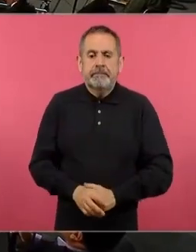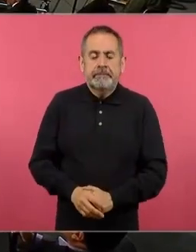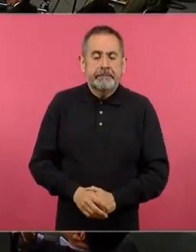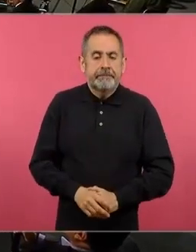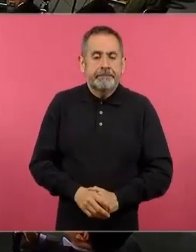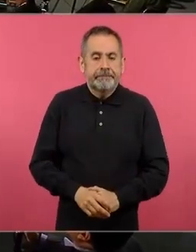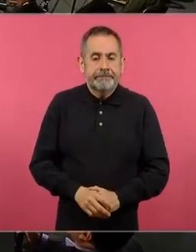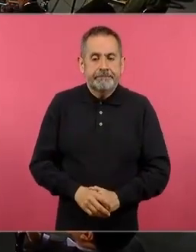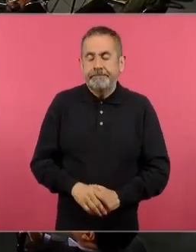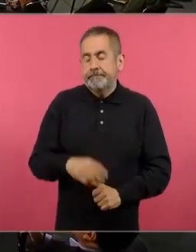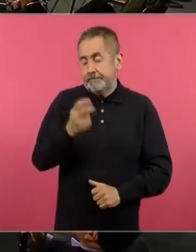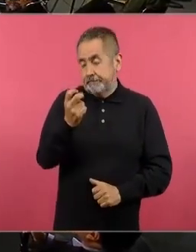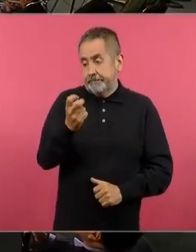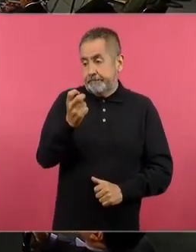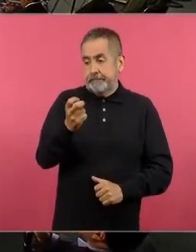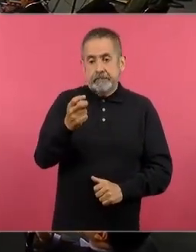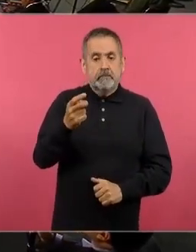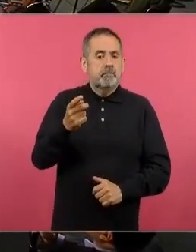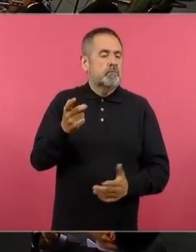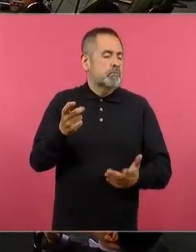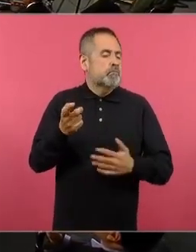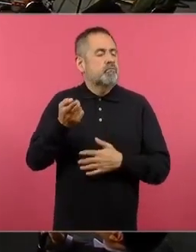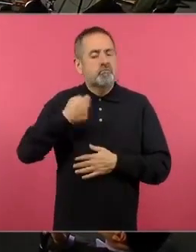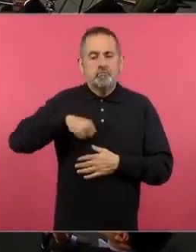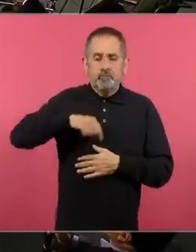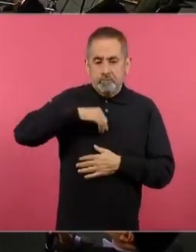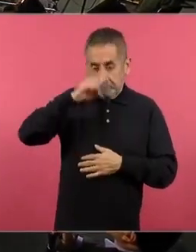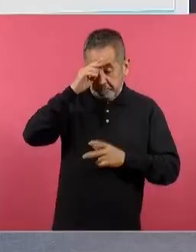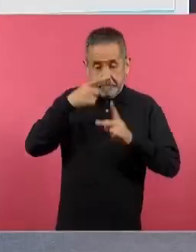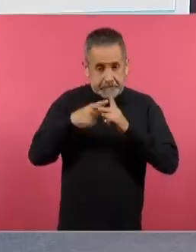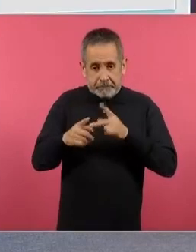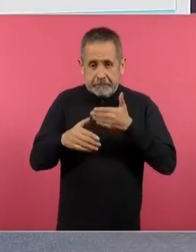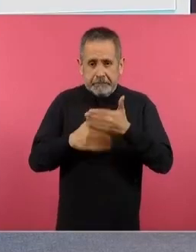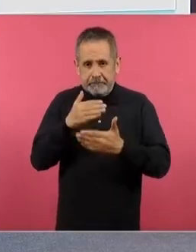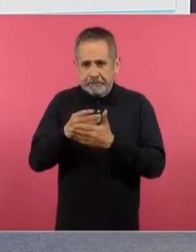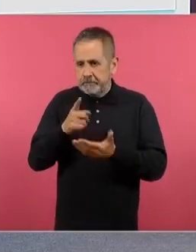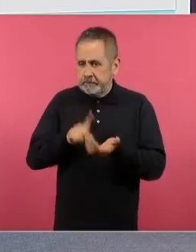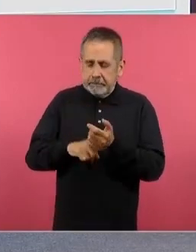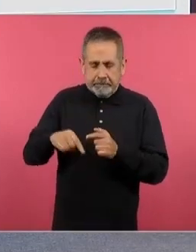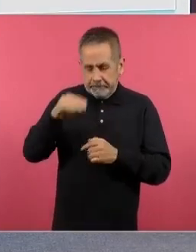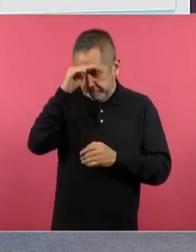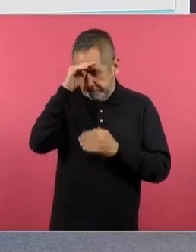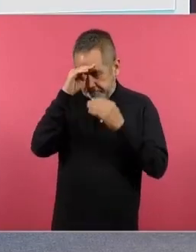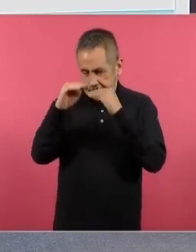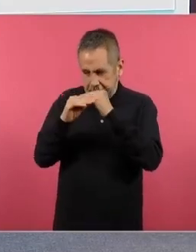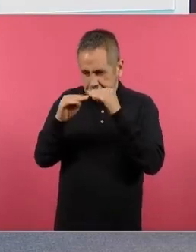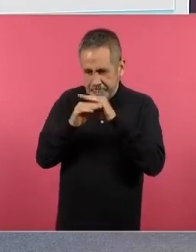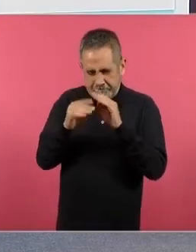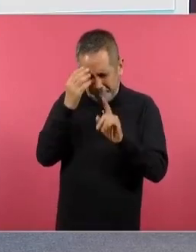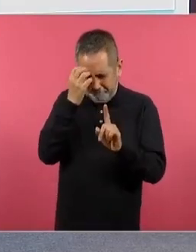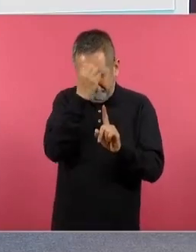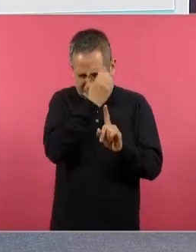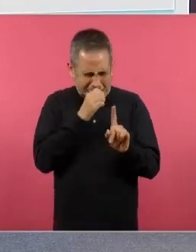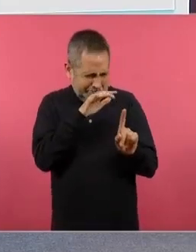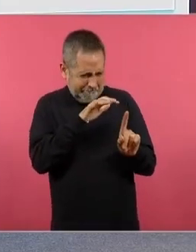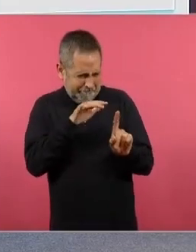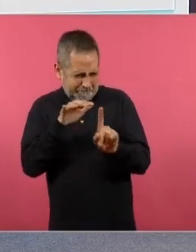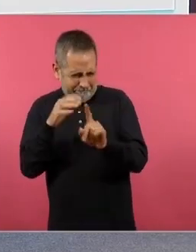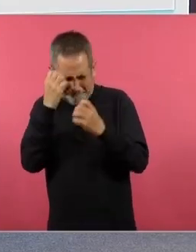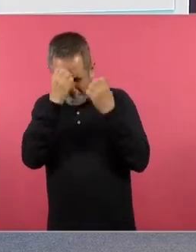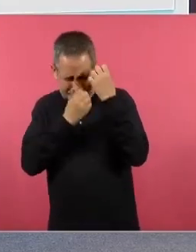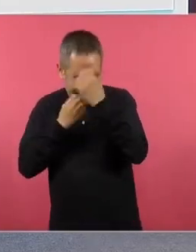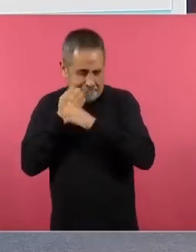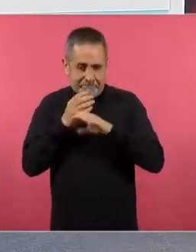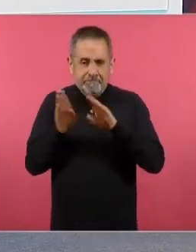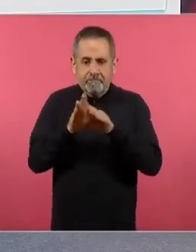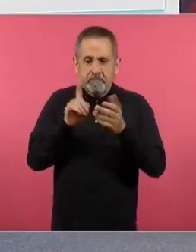Por lo tanto, vamos a empezar con estas rutinas de pensamiento que el pensamiento crítico te da, con el lenguaje